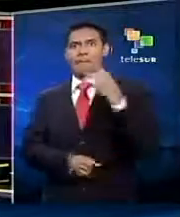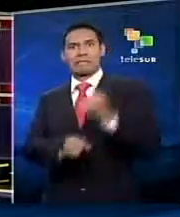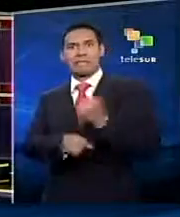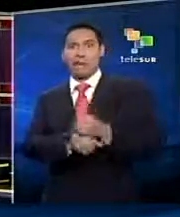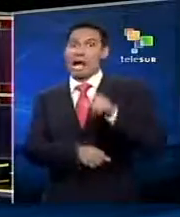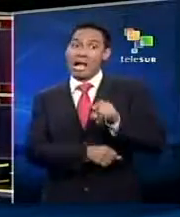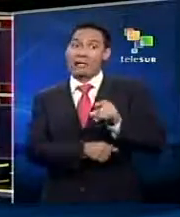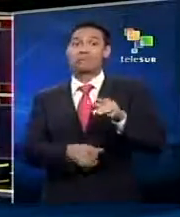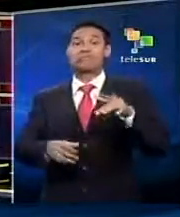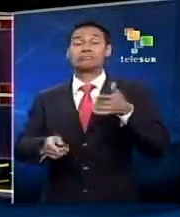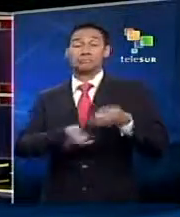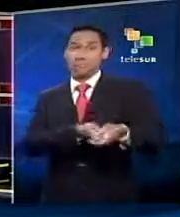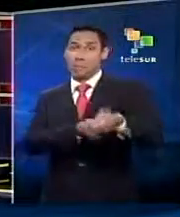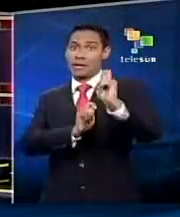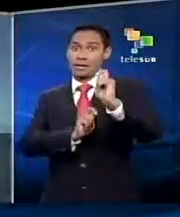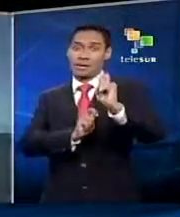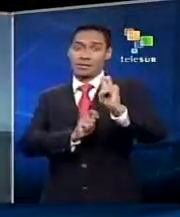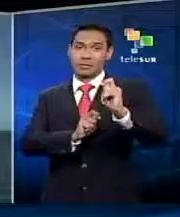ingreso en esta actividad.